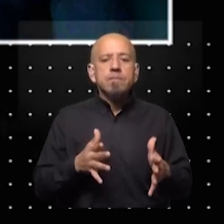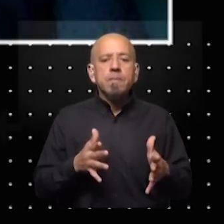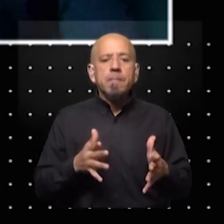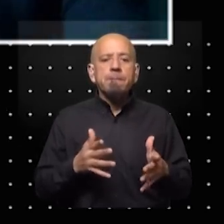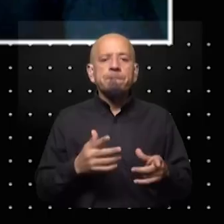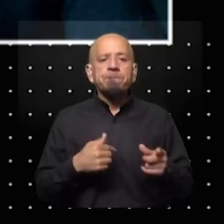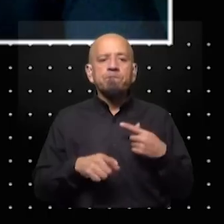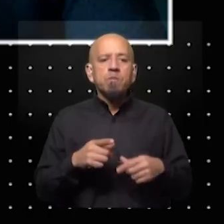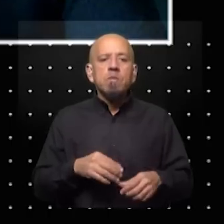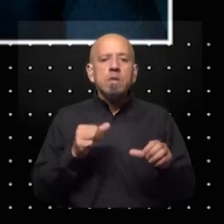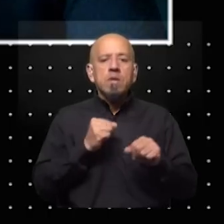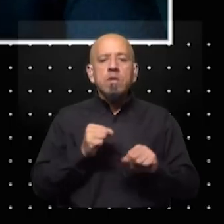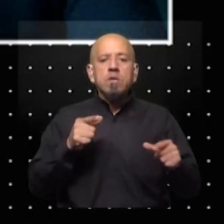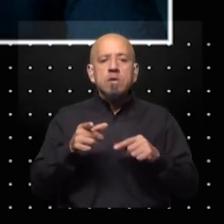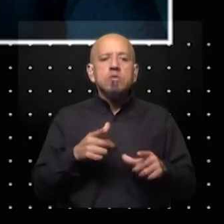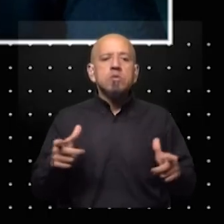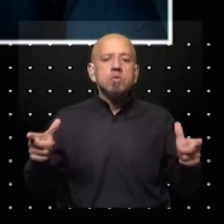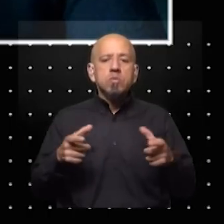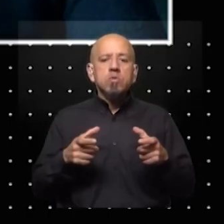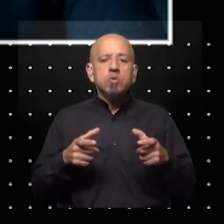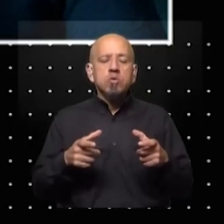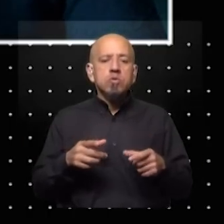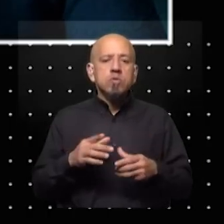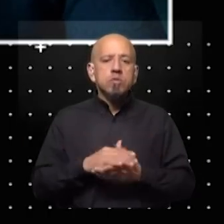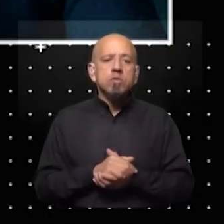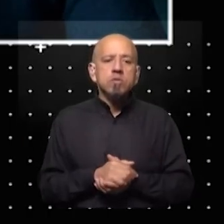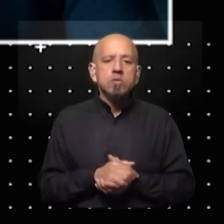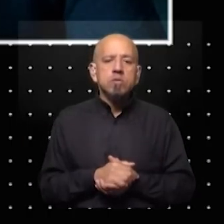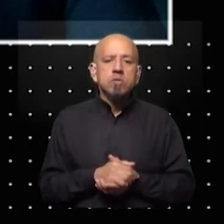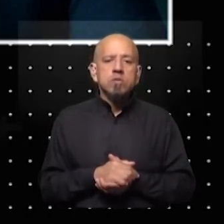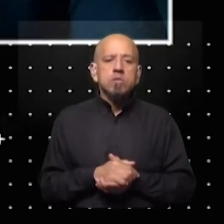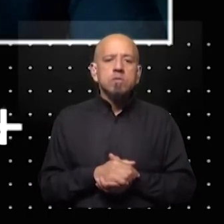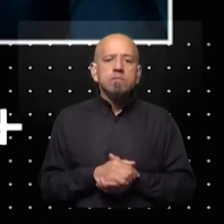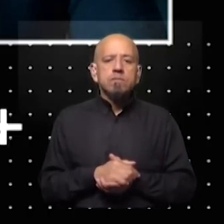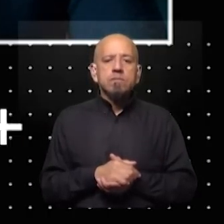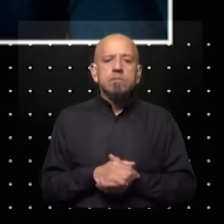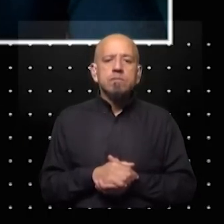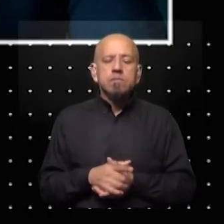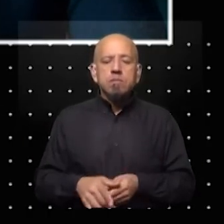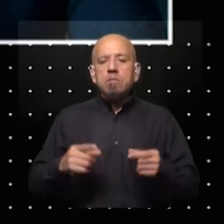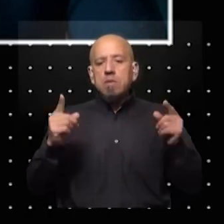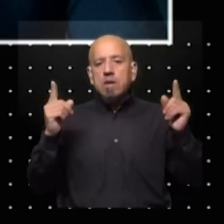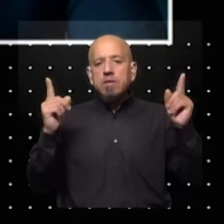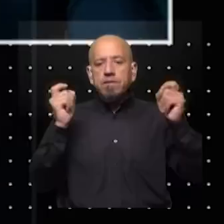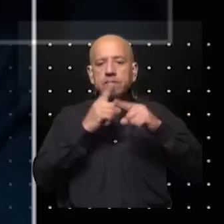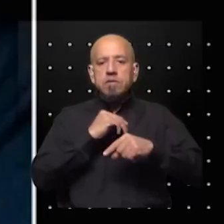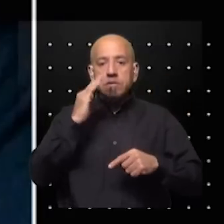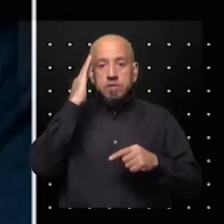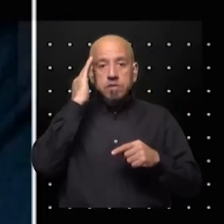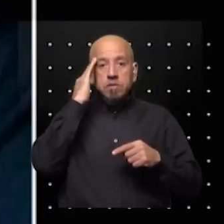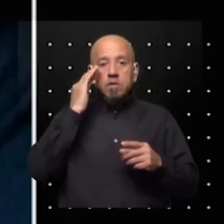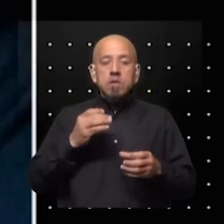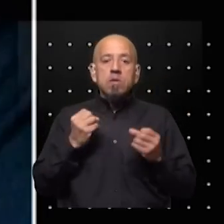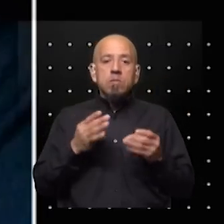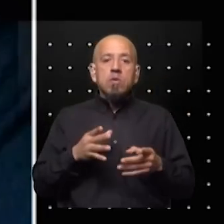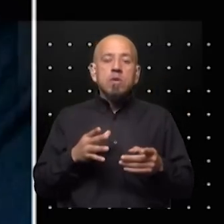puede verse de esa reunión a priori o en principio? Pues yo creo que resulta difícil saberlo, ¿no? Porque